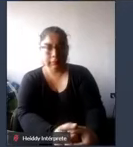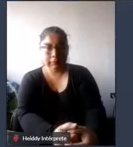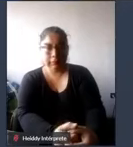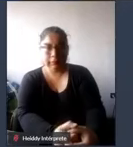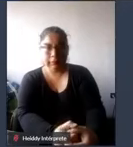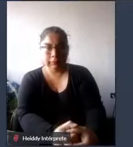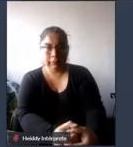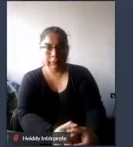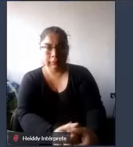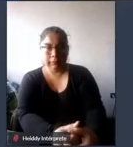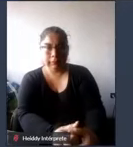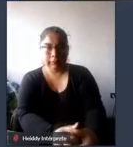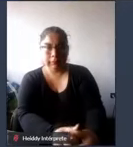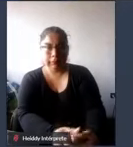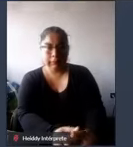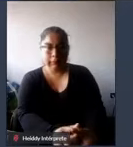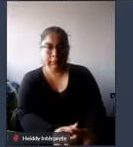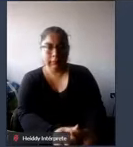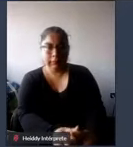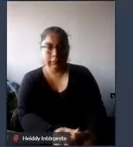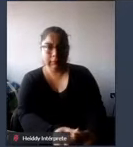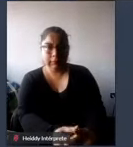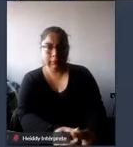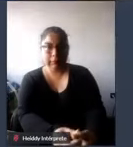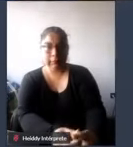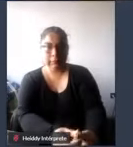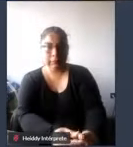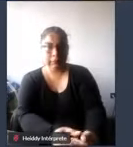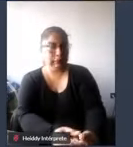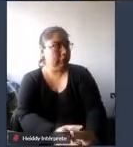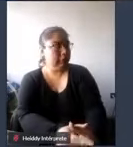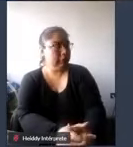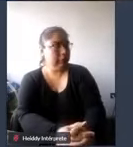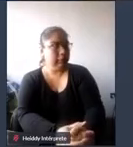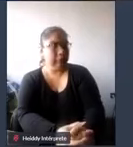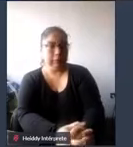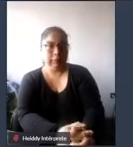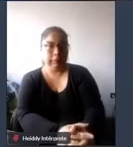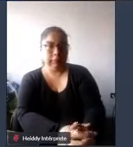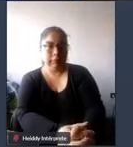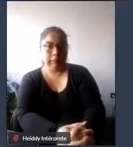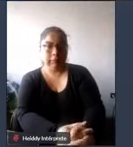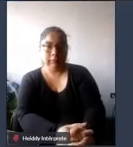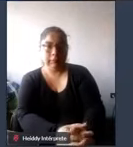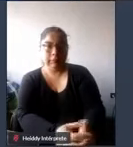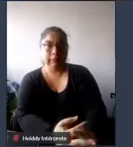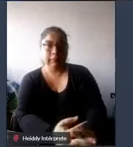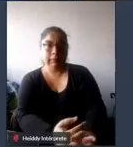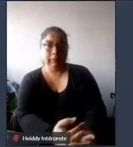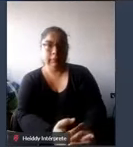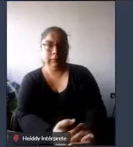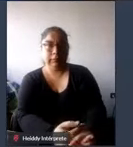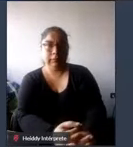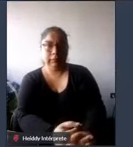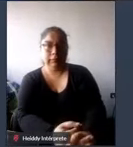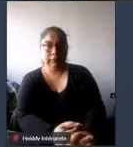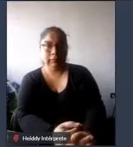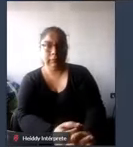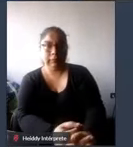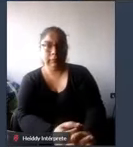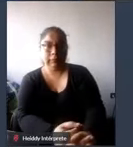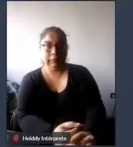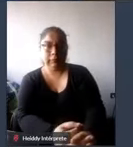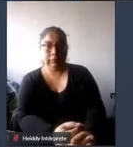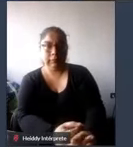no estamos teniendo un feedback o en todo caso lo que podría hacer es bajar el volumen de sus